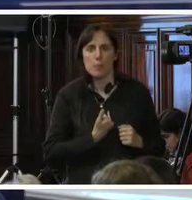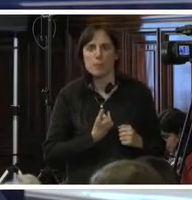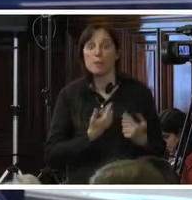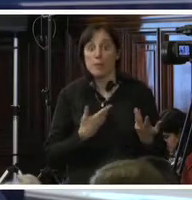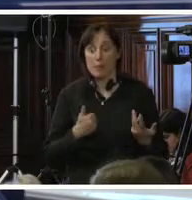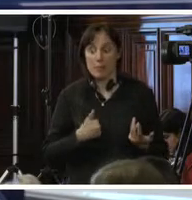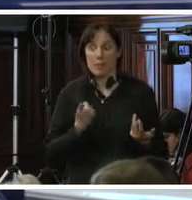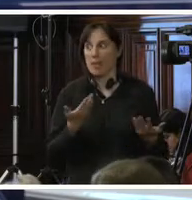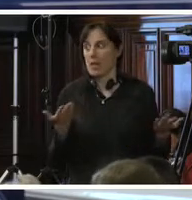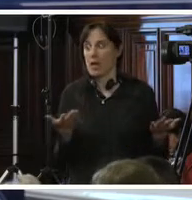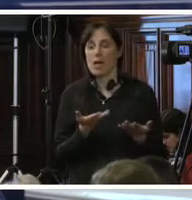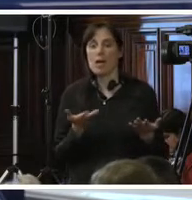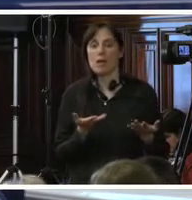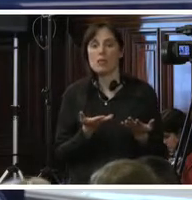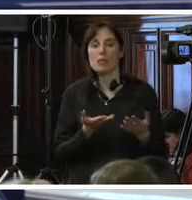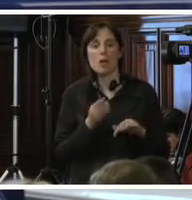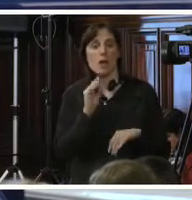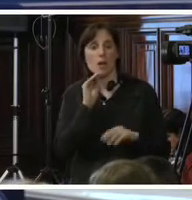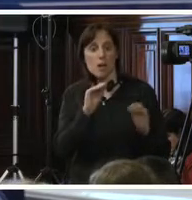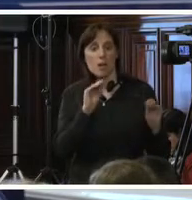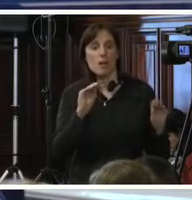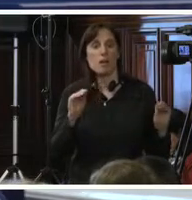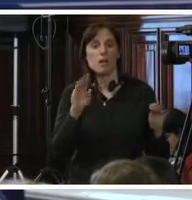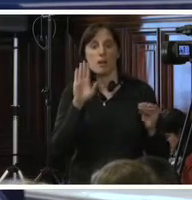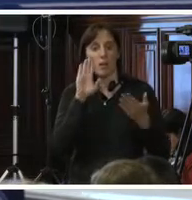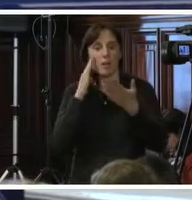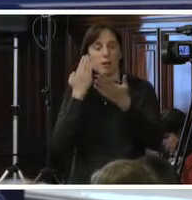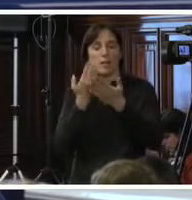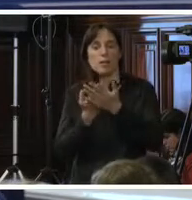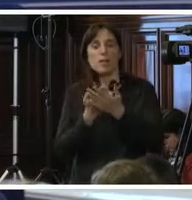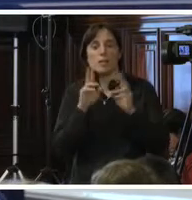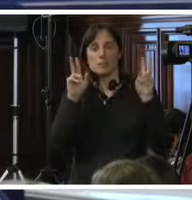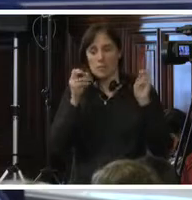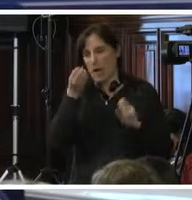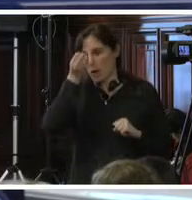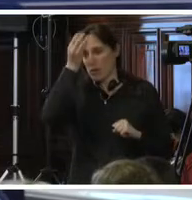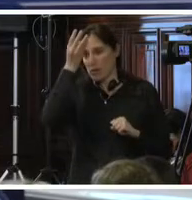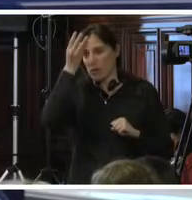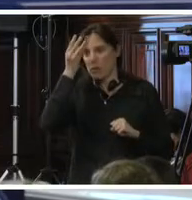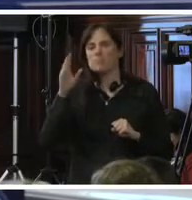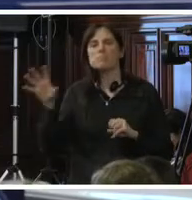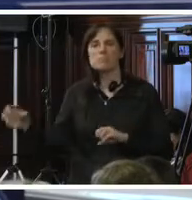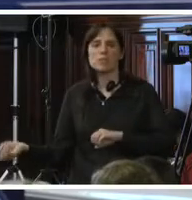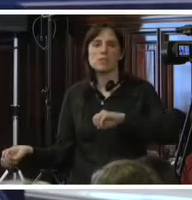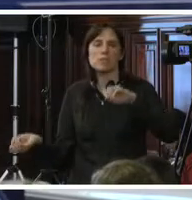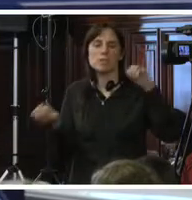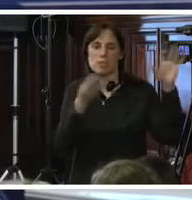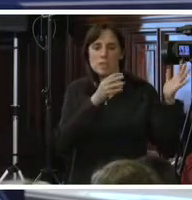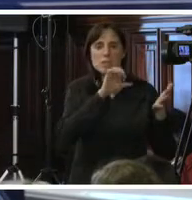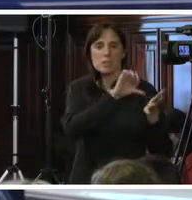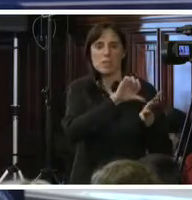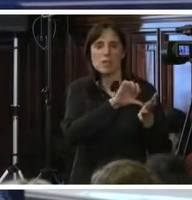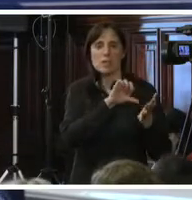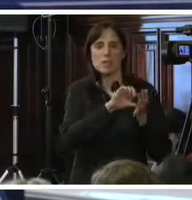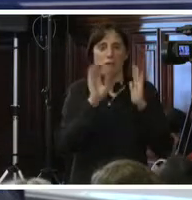momento es para demarcar bien la perspectiva conceptual de la trata de personas bajo el